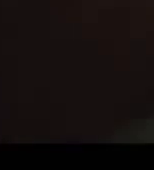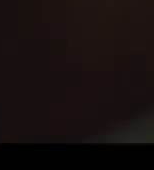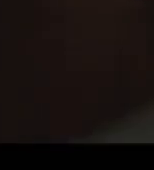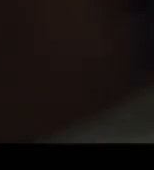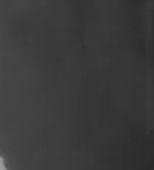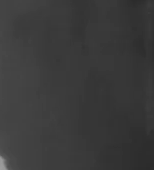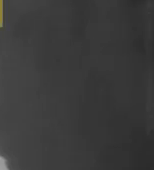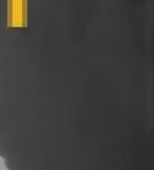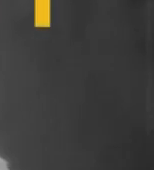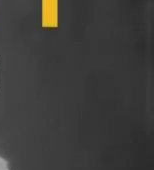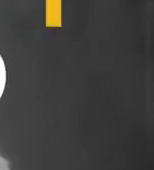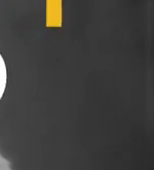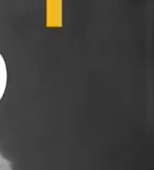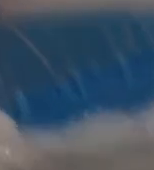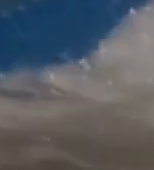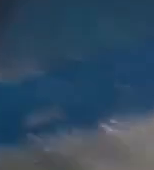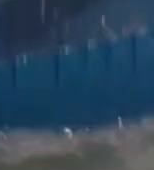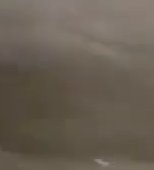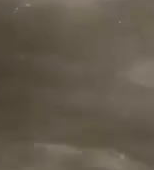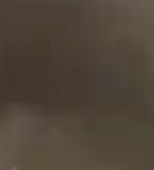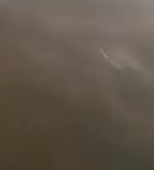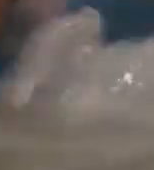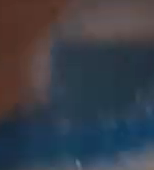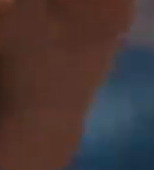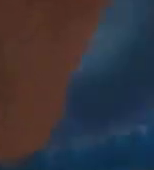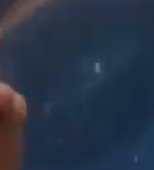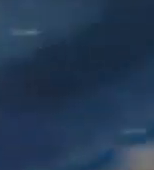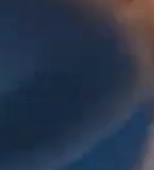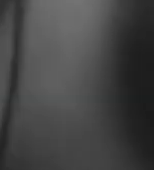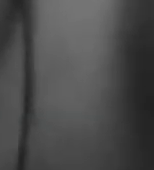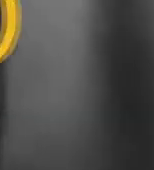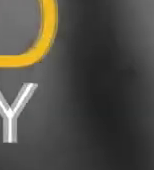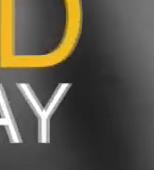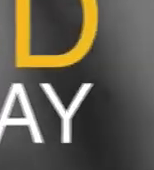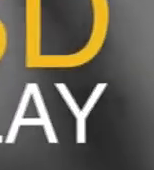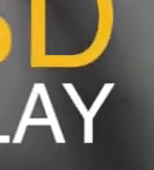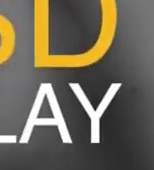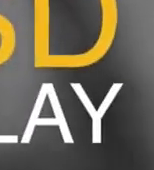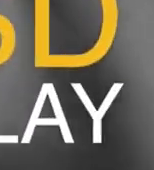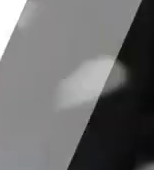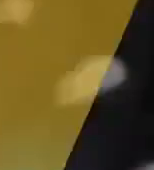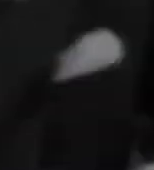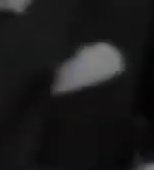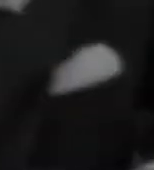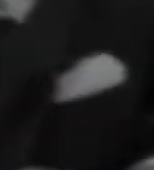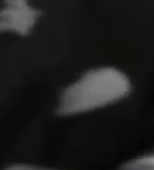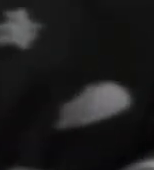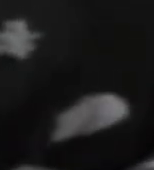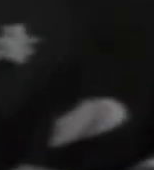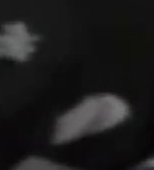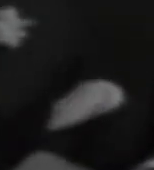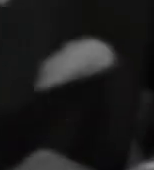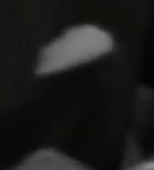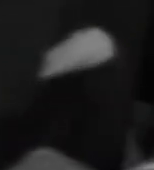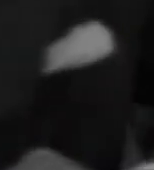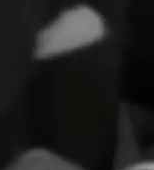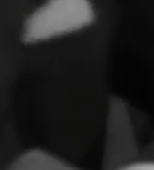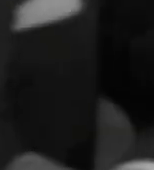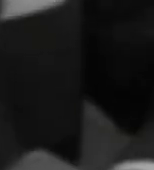Ditch Easy Total Play Claro como que eso es música